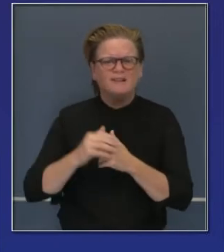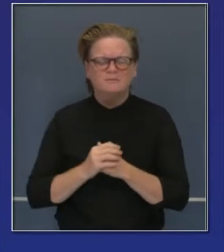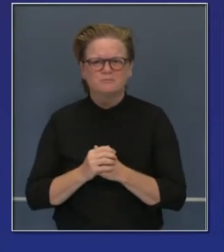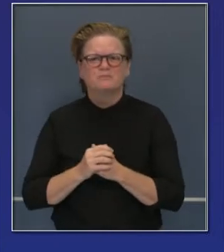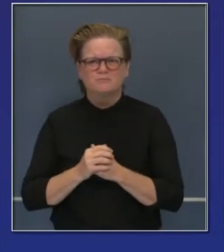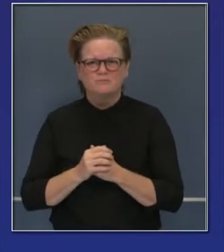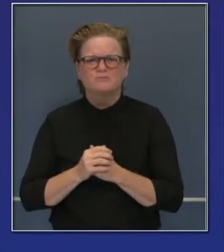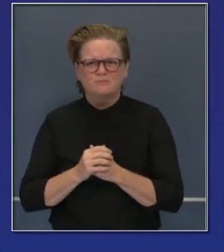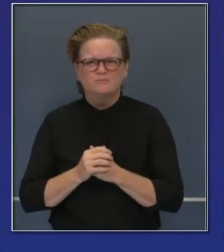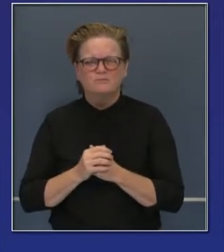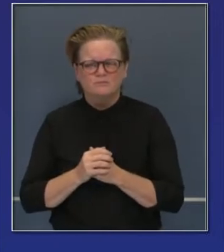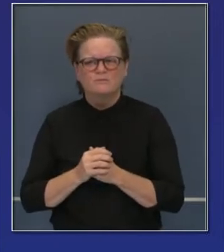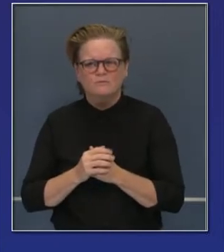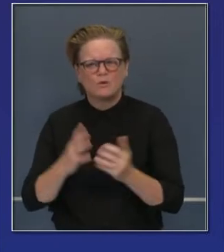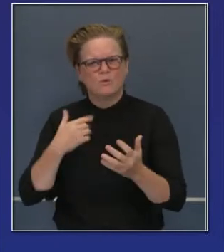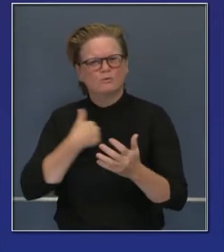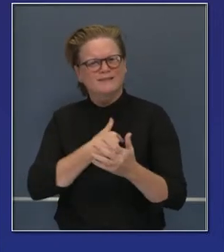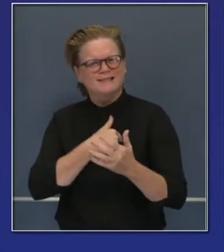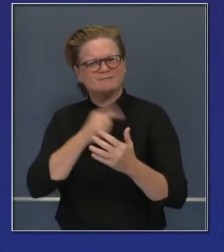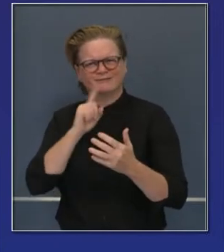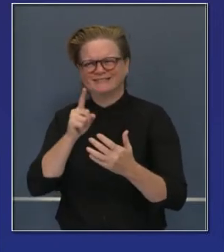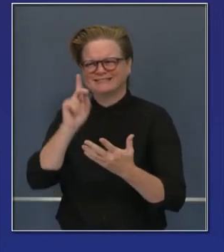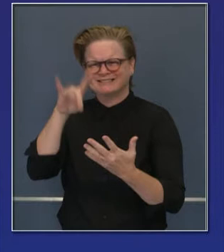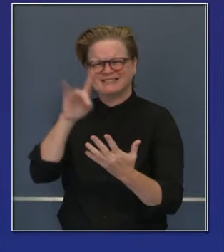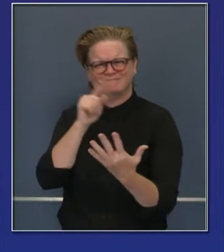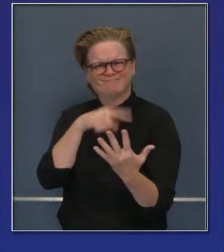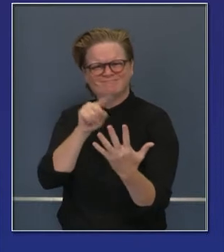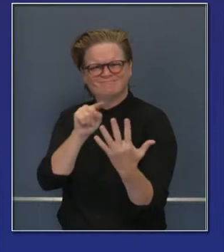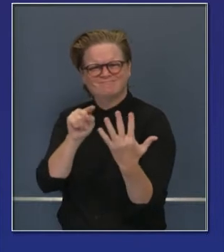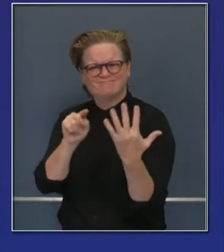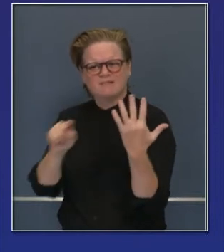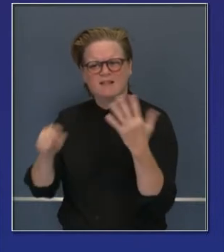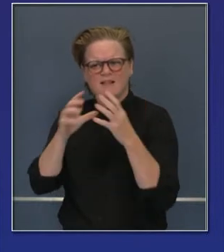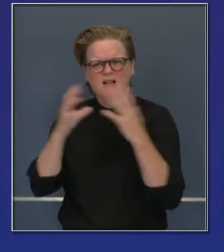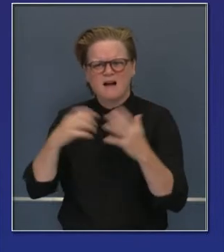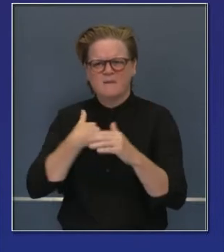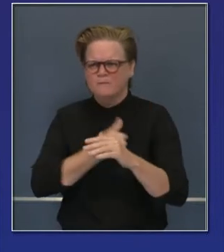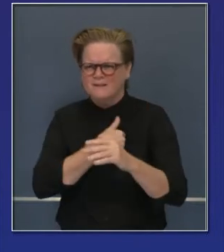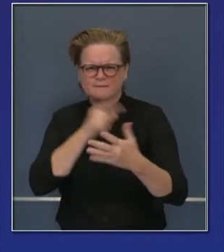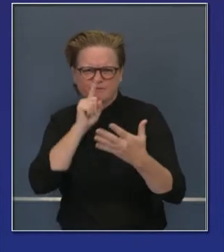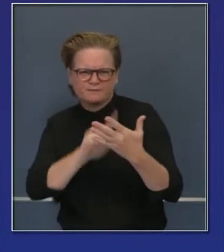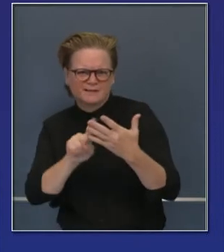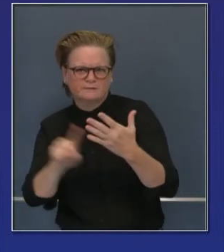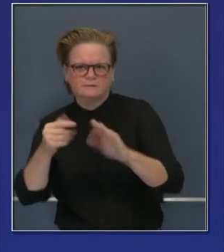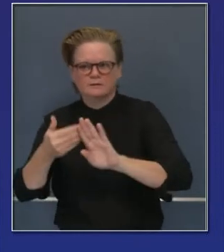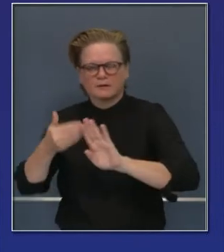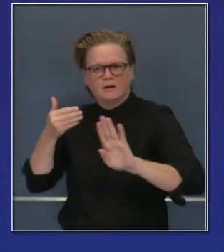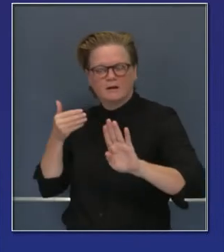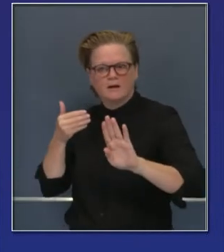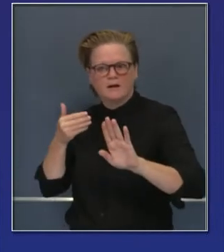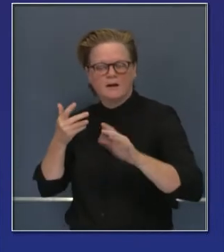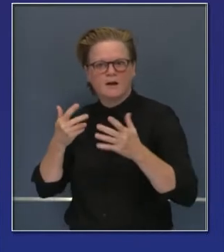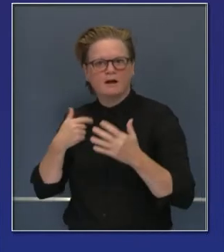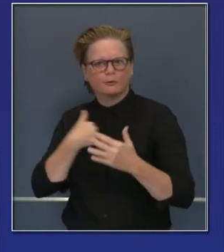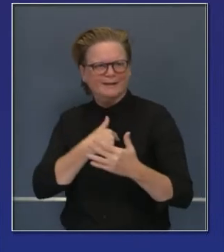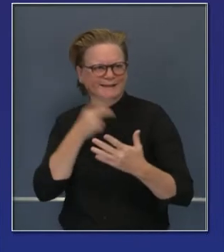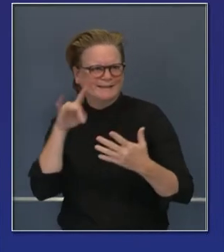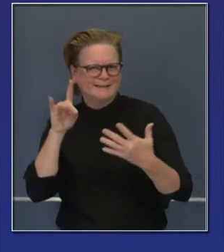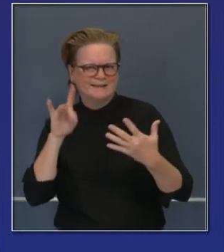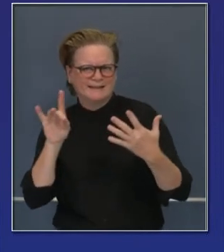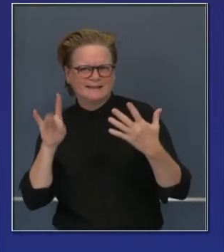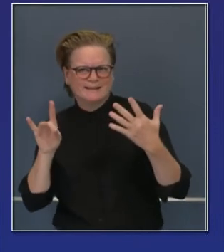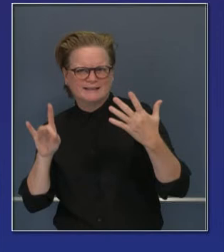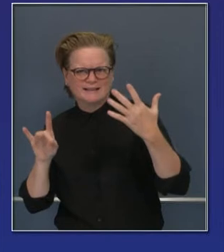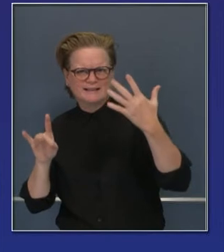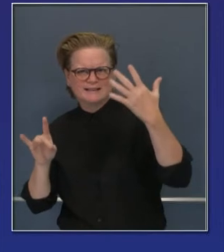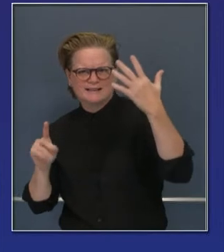que tienen resultado positivo que reportan a funcionarios de salubridad locales trabajando con